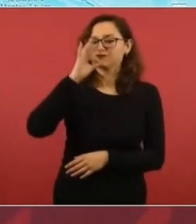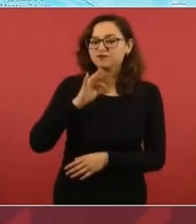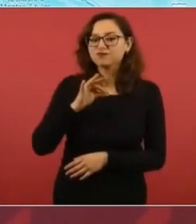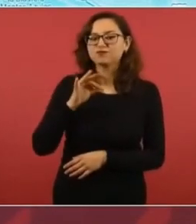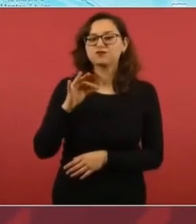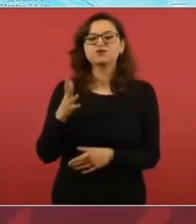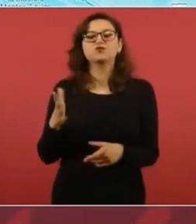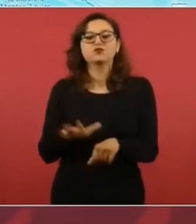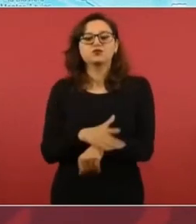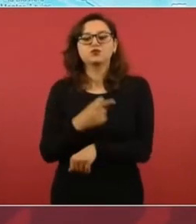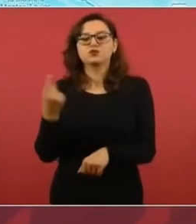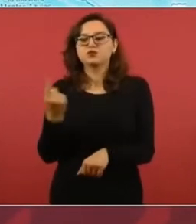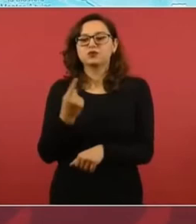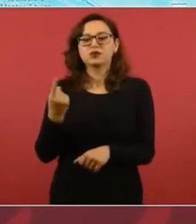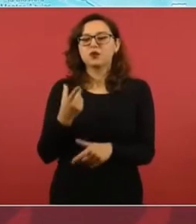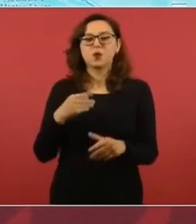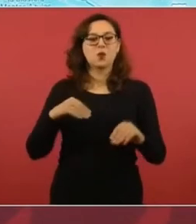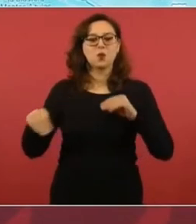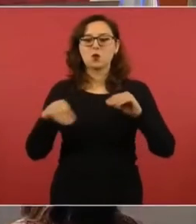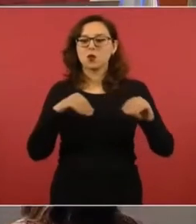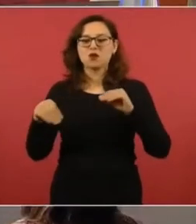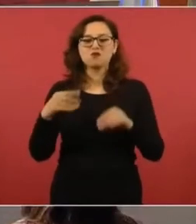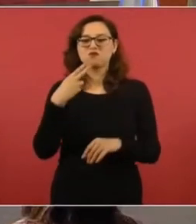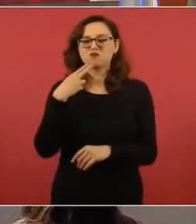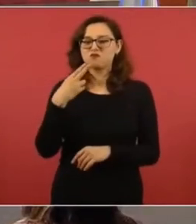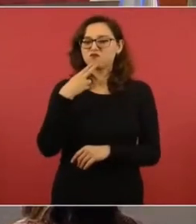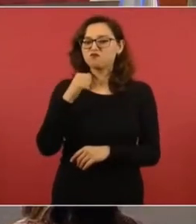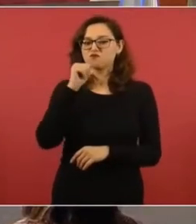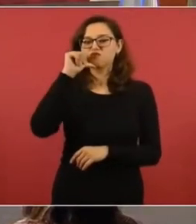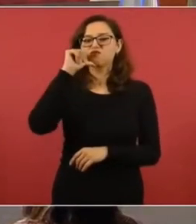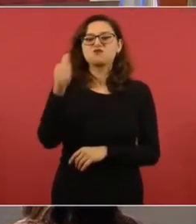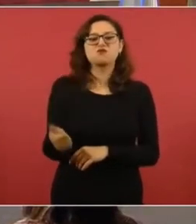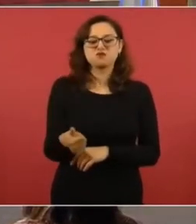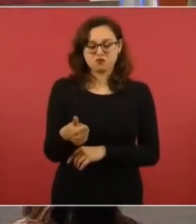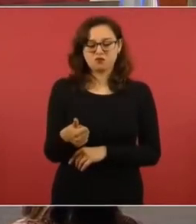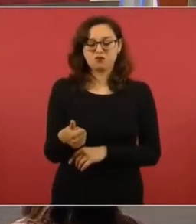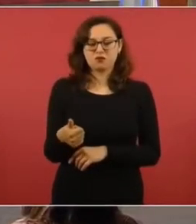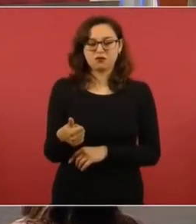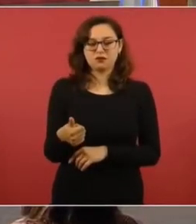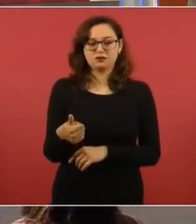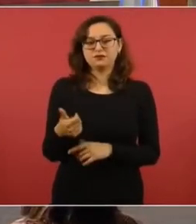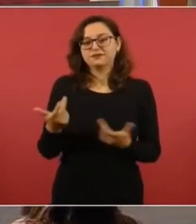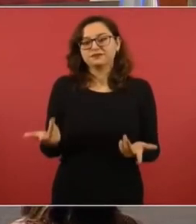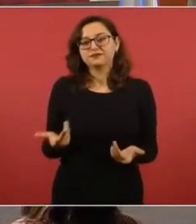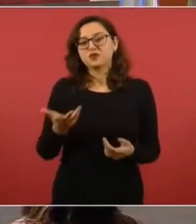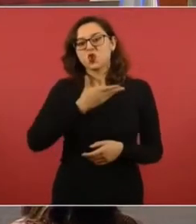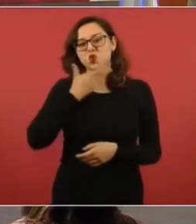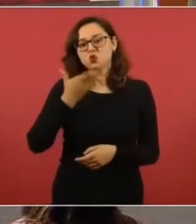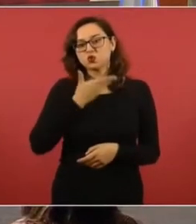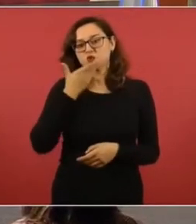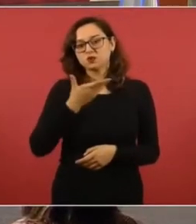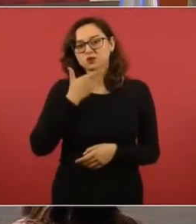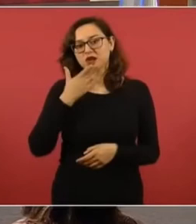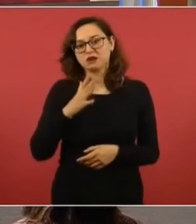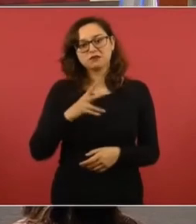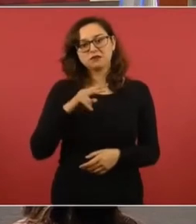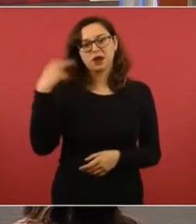comercio era en el Golfo, en el Atlántico.